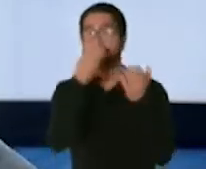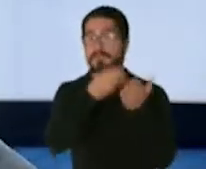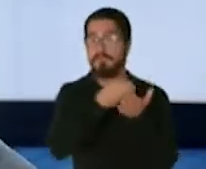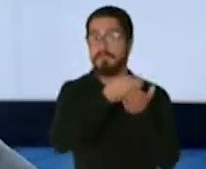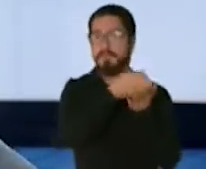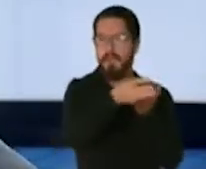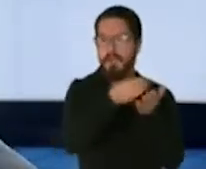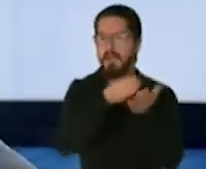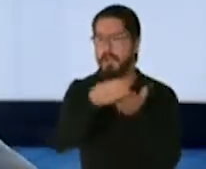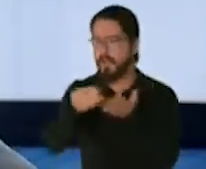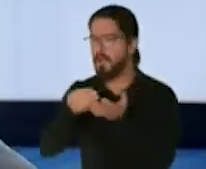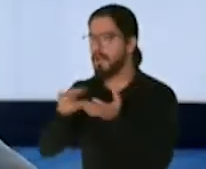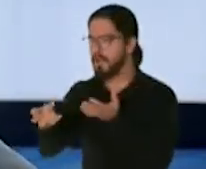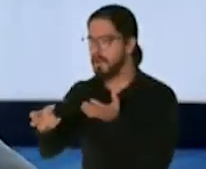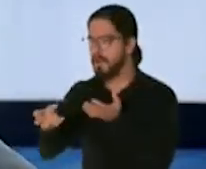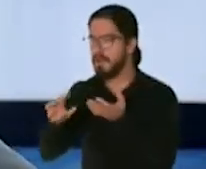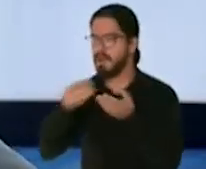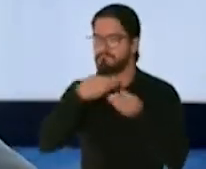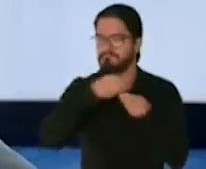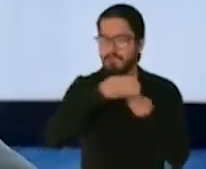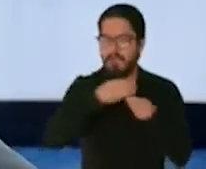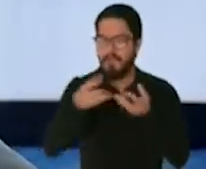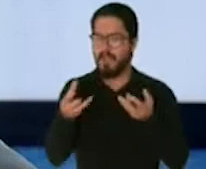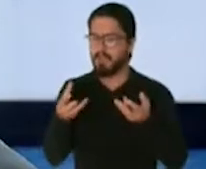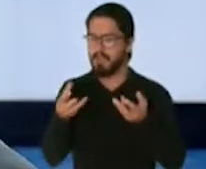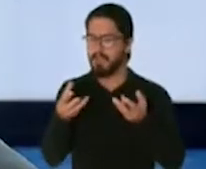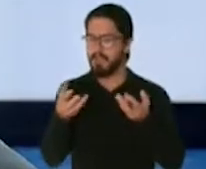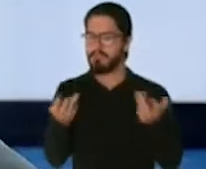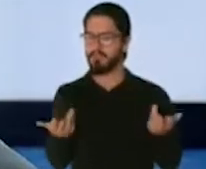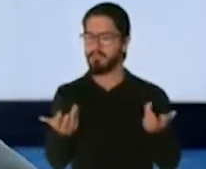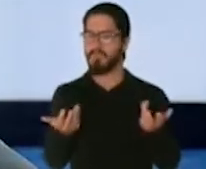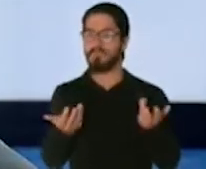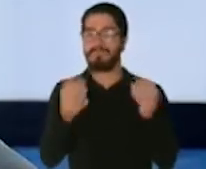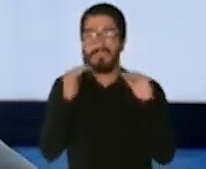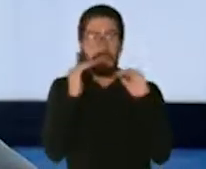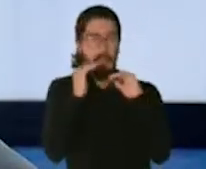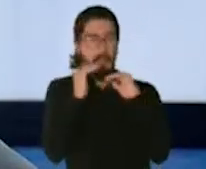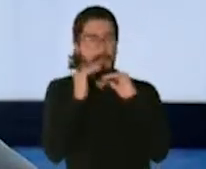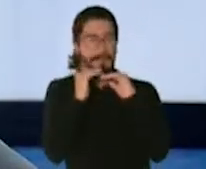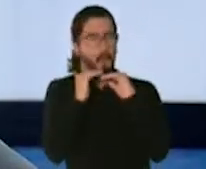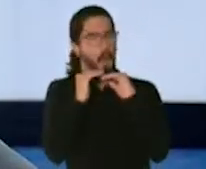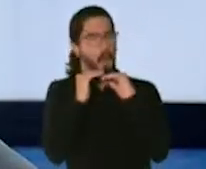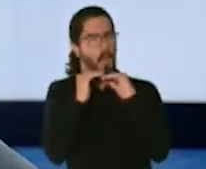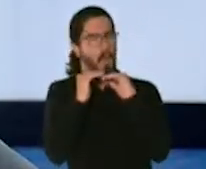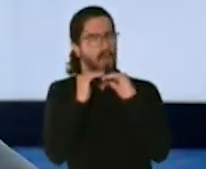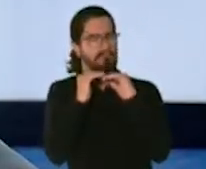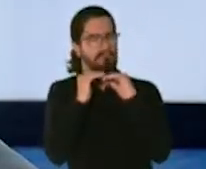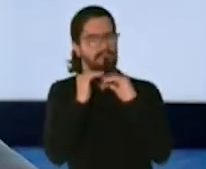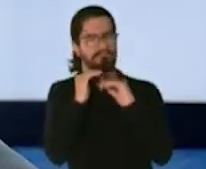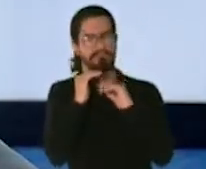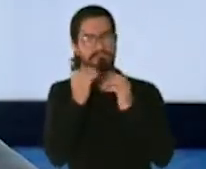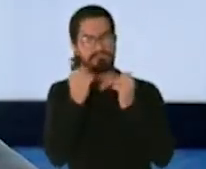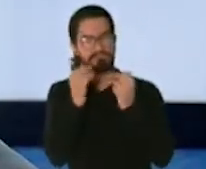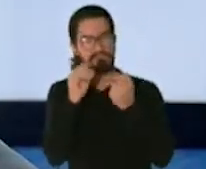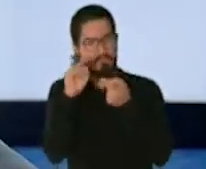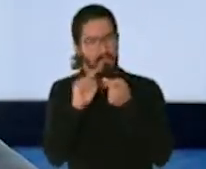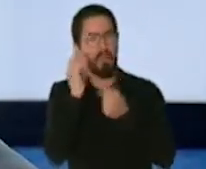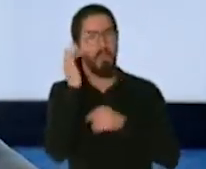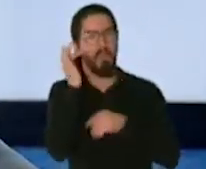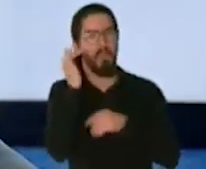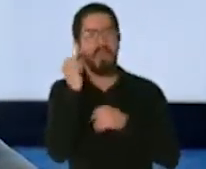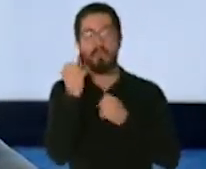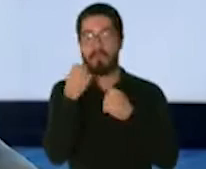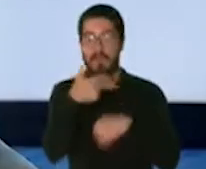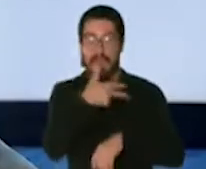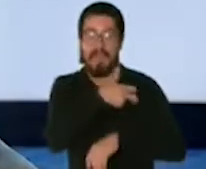pero solamente se distribuye una cantidad, porque la vacuna tiene una vida de como 5 o 6 días, hasta que